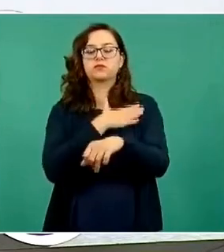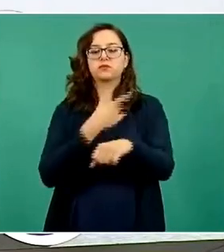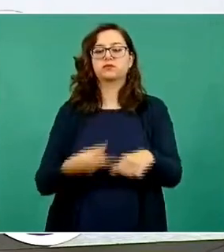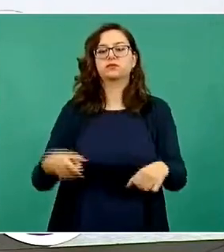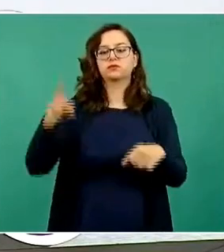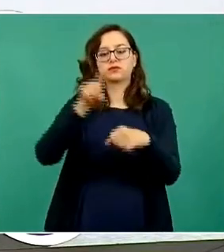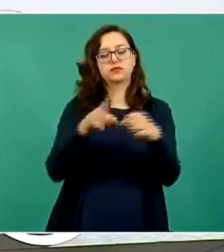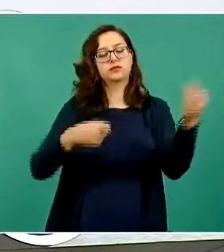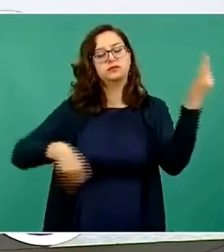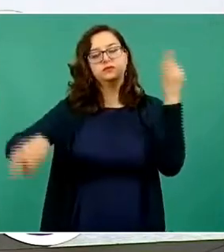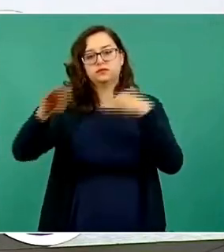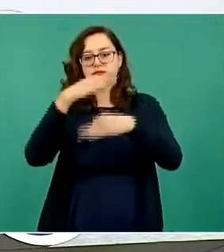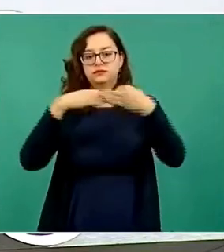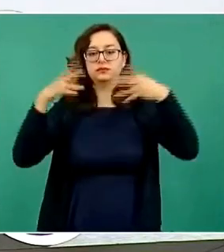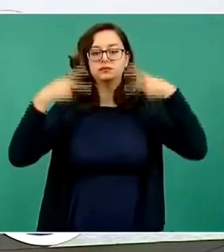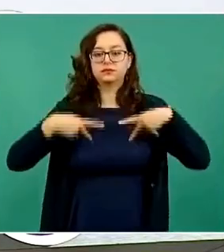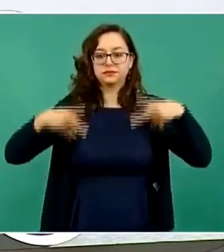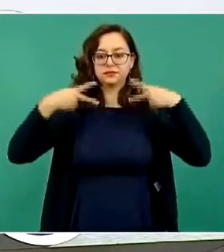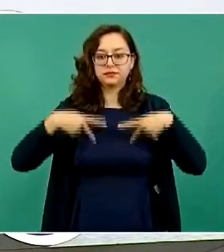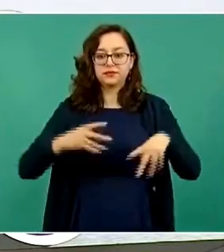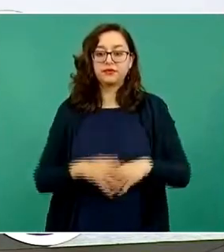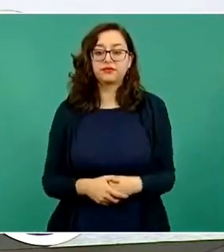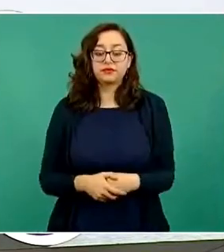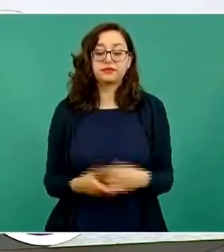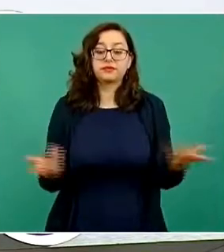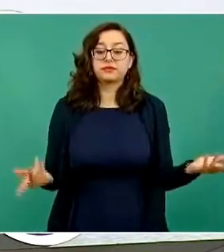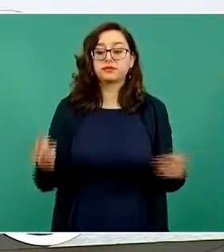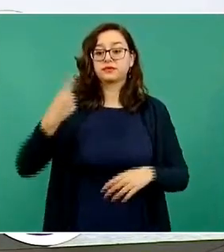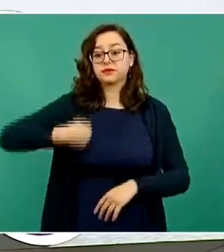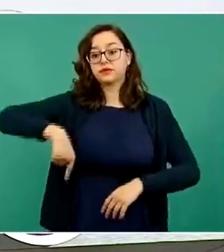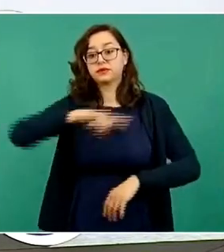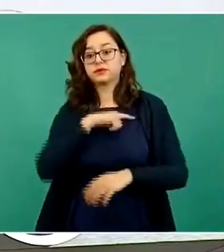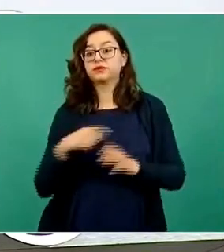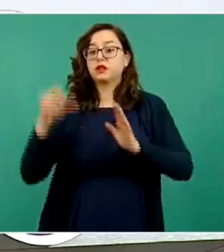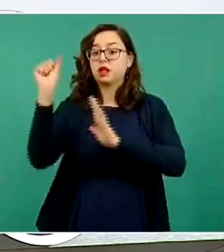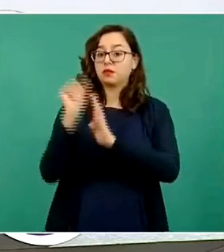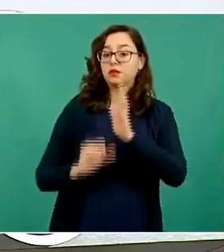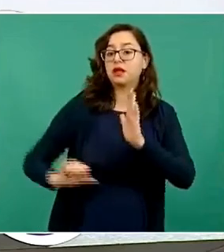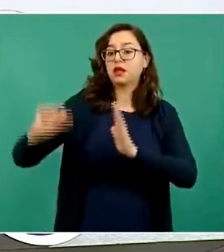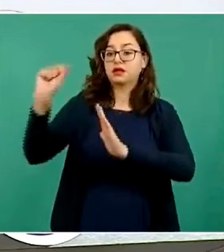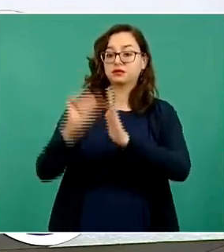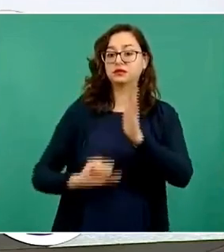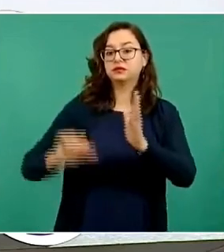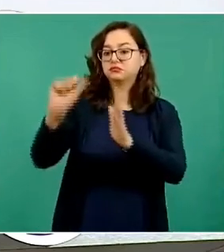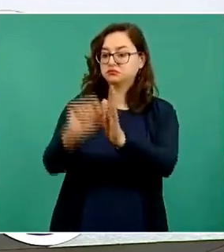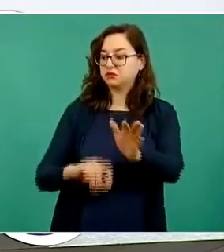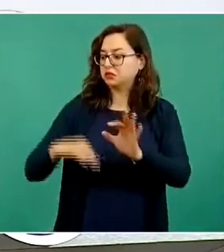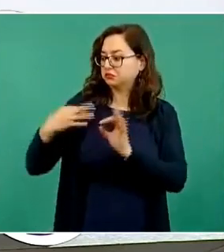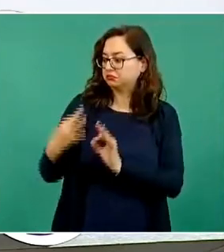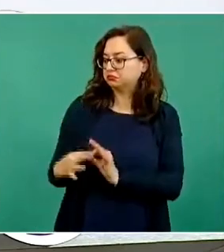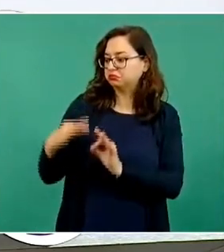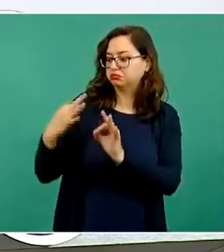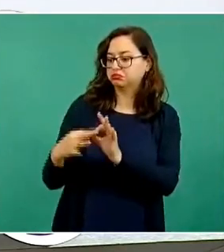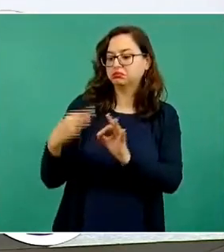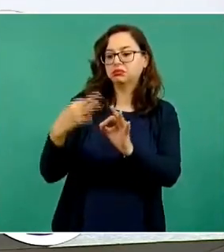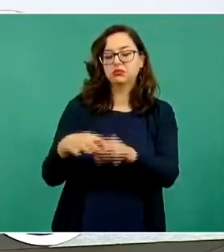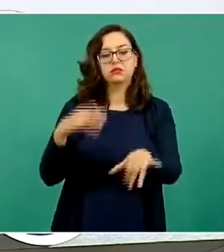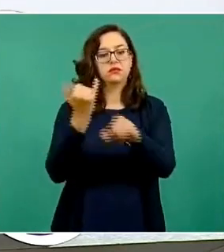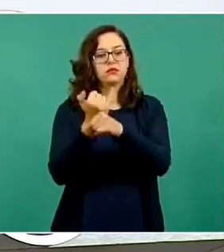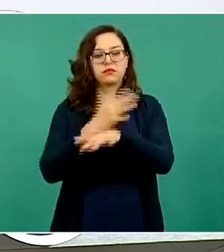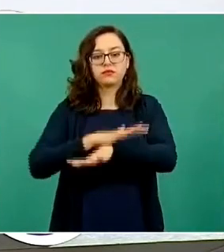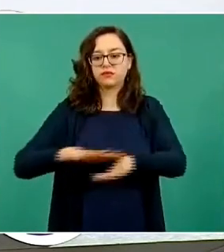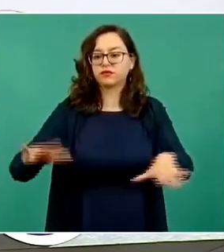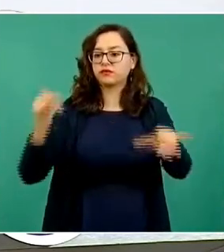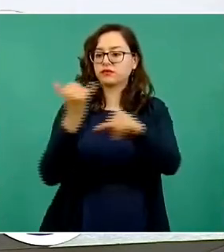falta, cada mes presentaremos el informe de los resultados que se lograron por el